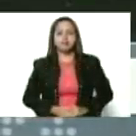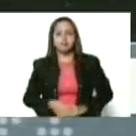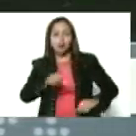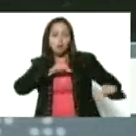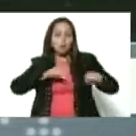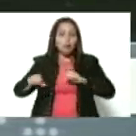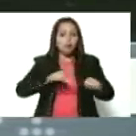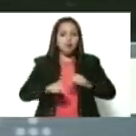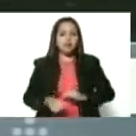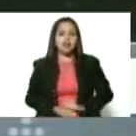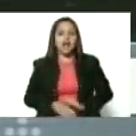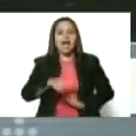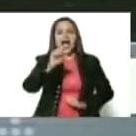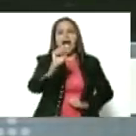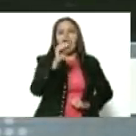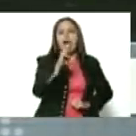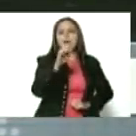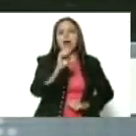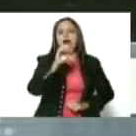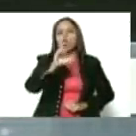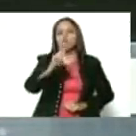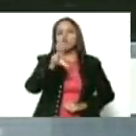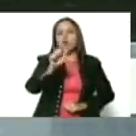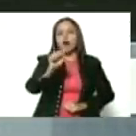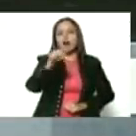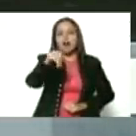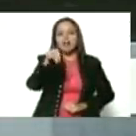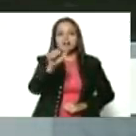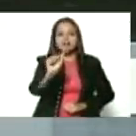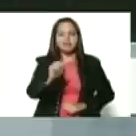movimiento apacuana, el